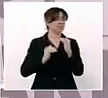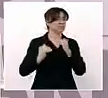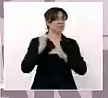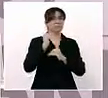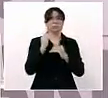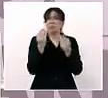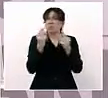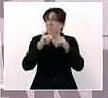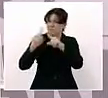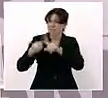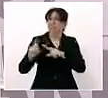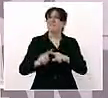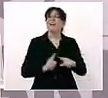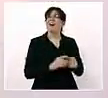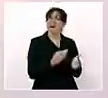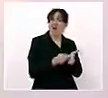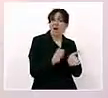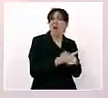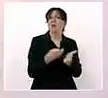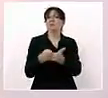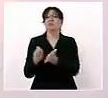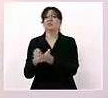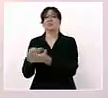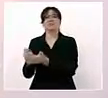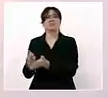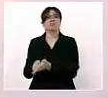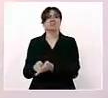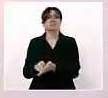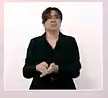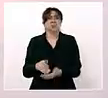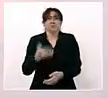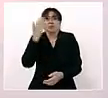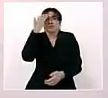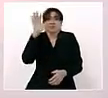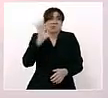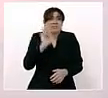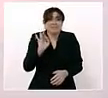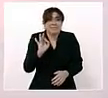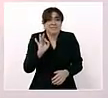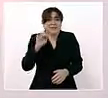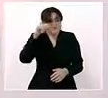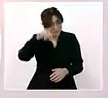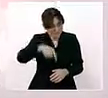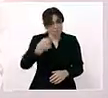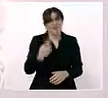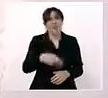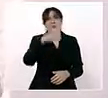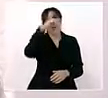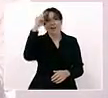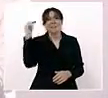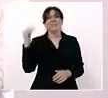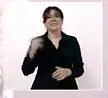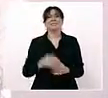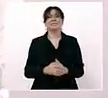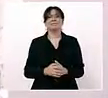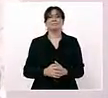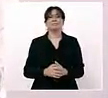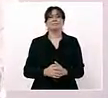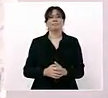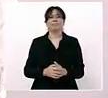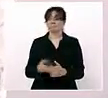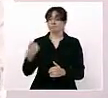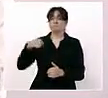héroes anónimos de Nayarit. A todos ellos les estamos rindiendo